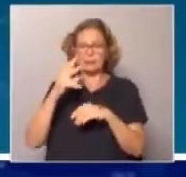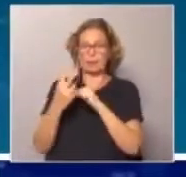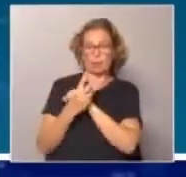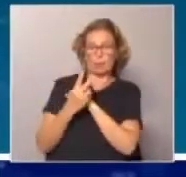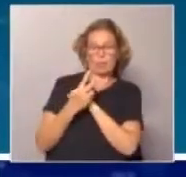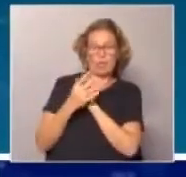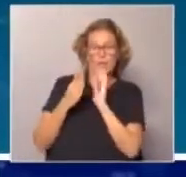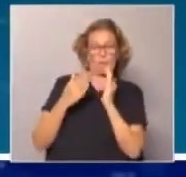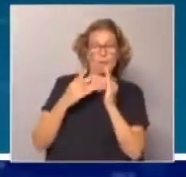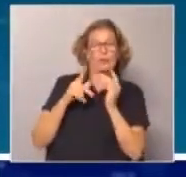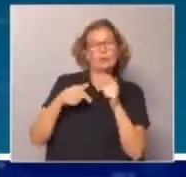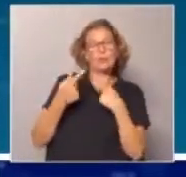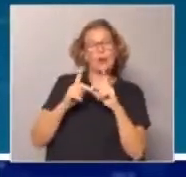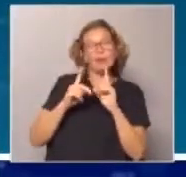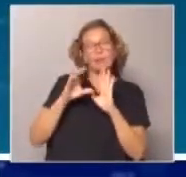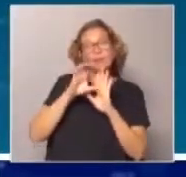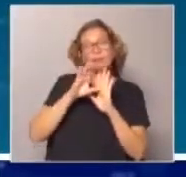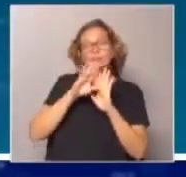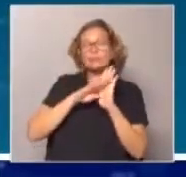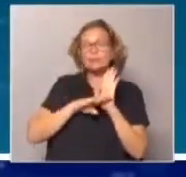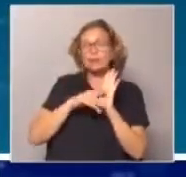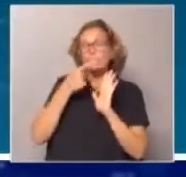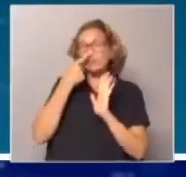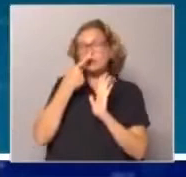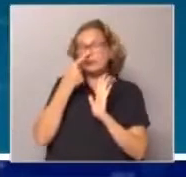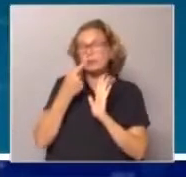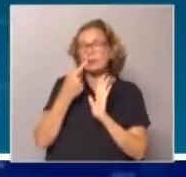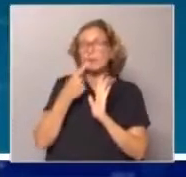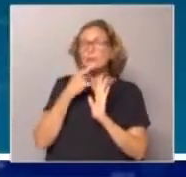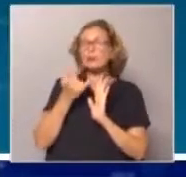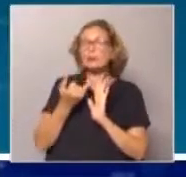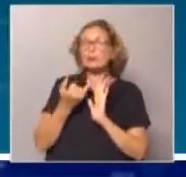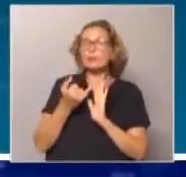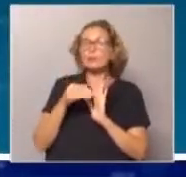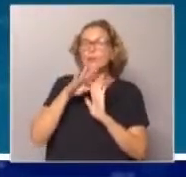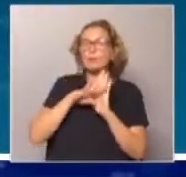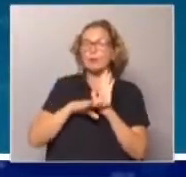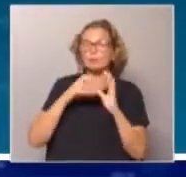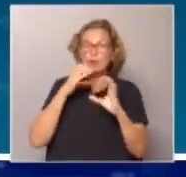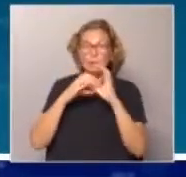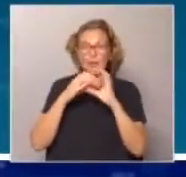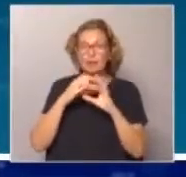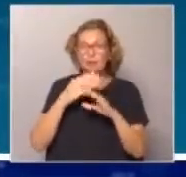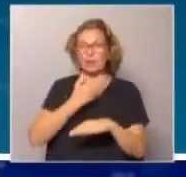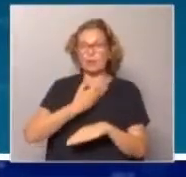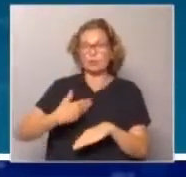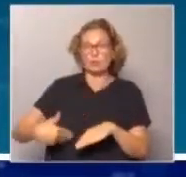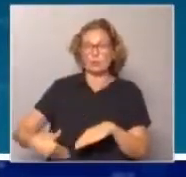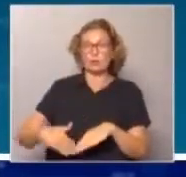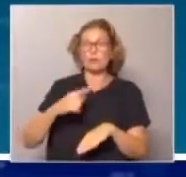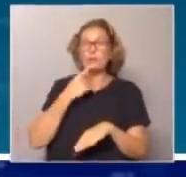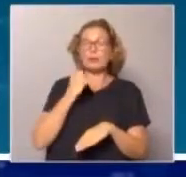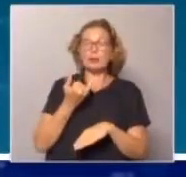cuidadoso. Pero después hay algunos factores interesantes que tienen que ver, por ejemplo, con las pautas de comunicación de los gobiernos.